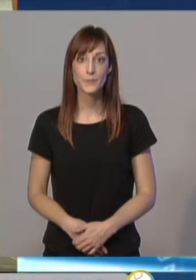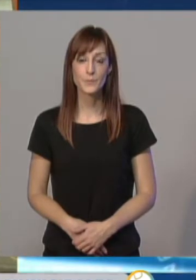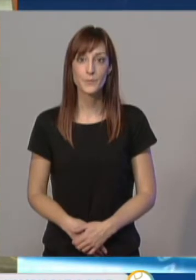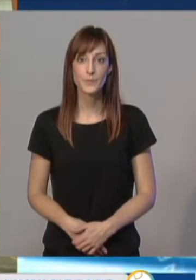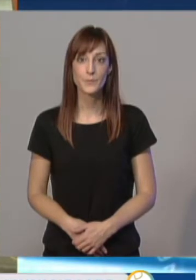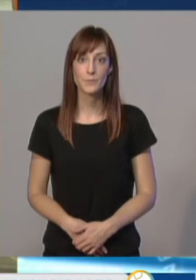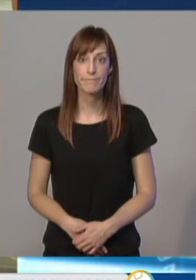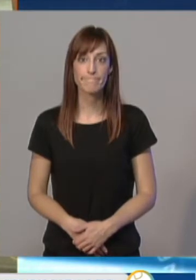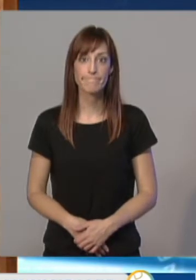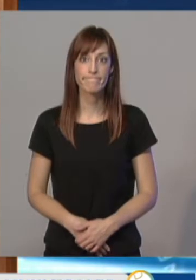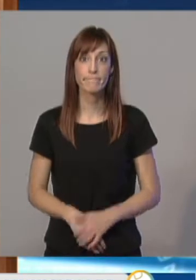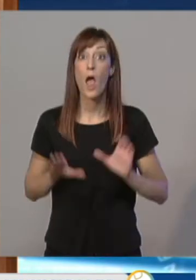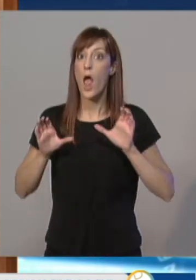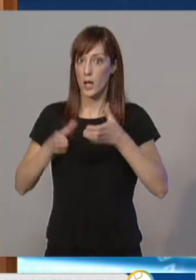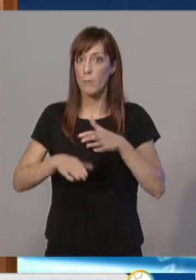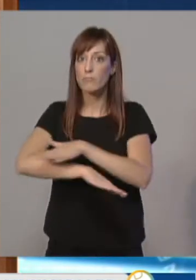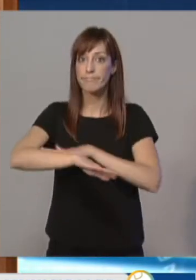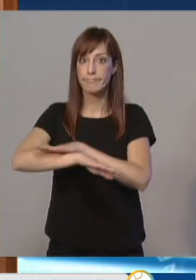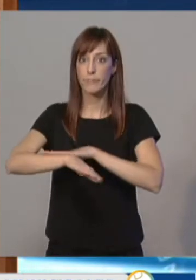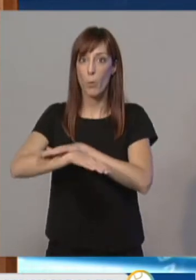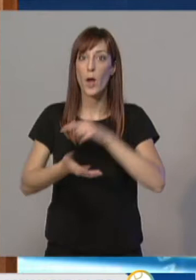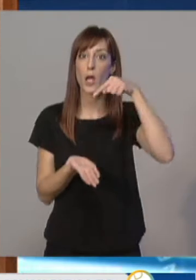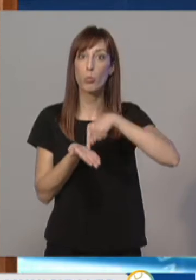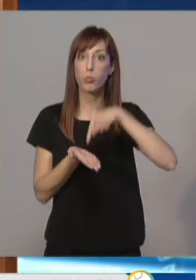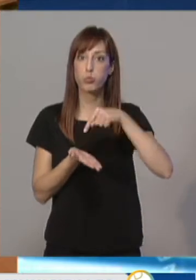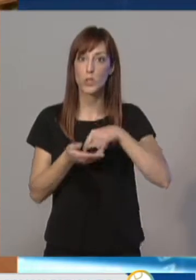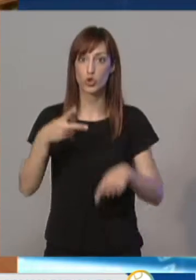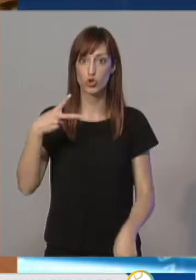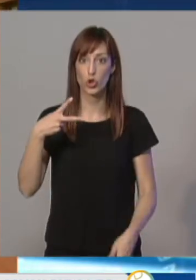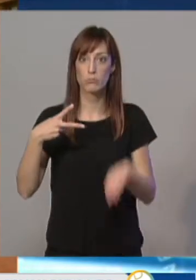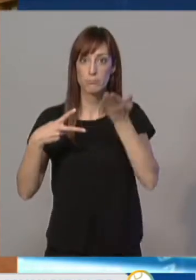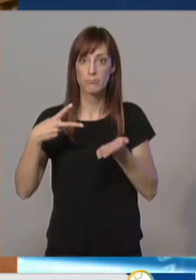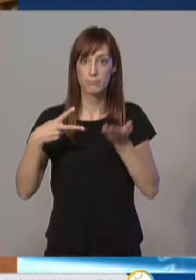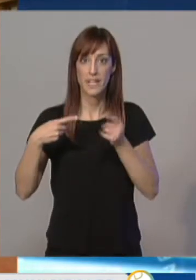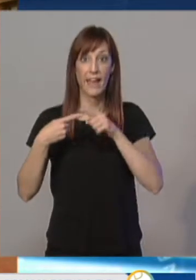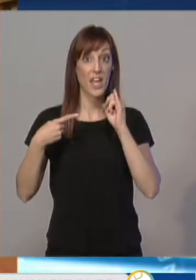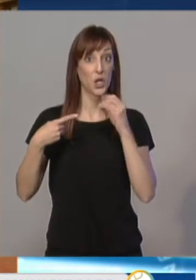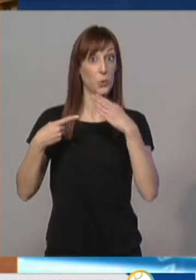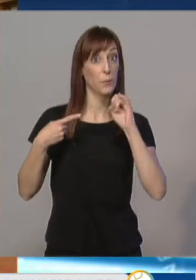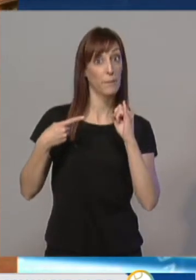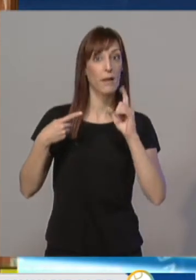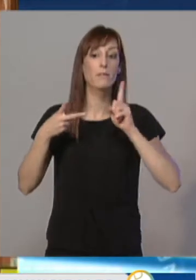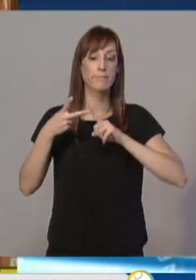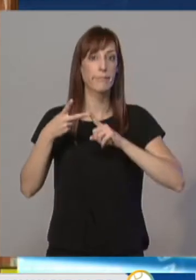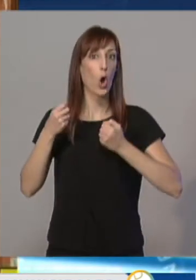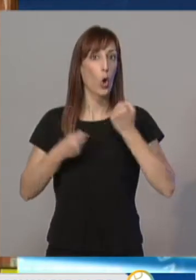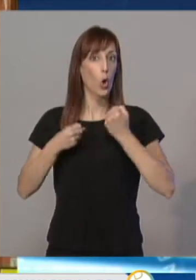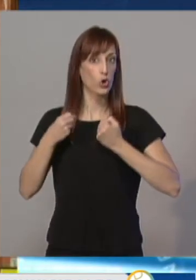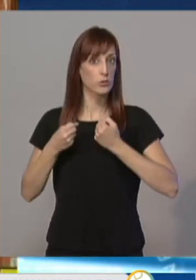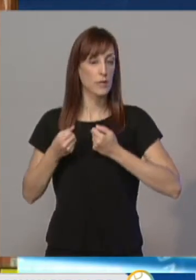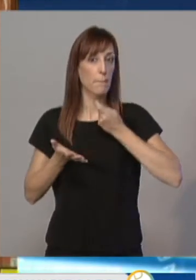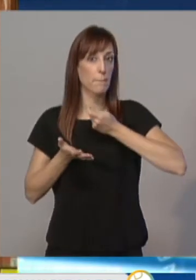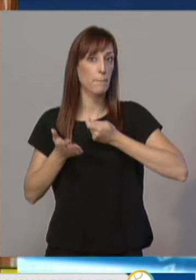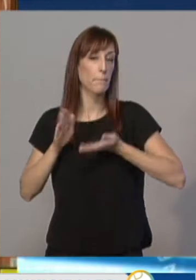El equipo de gobierno ha anunciado la subida de dos impuestos, el IBI y el impuesto de vehículos. En el primero se propone una subida moderada